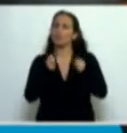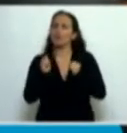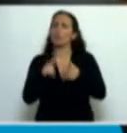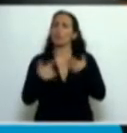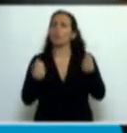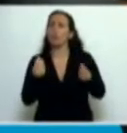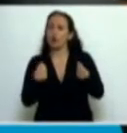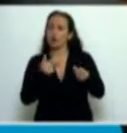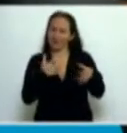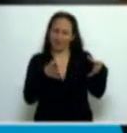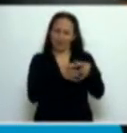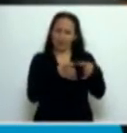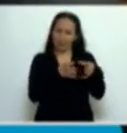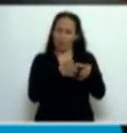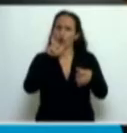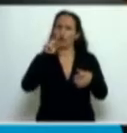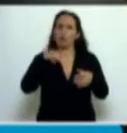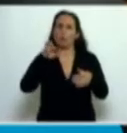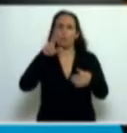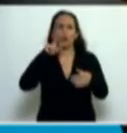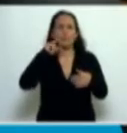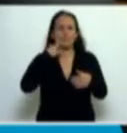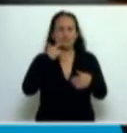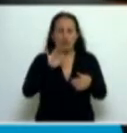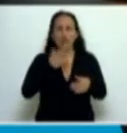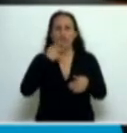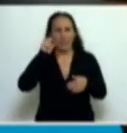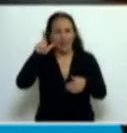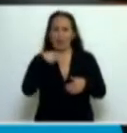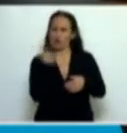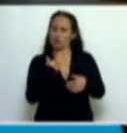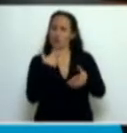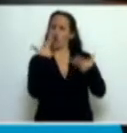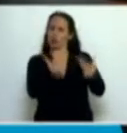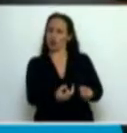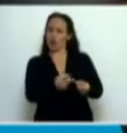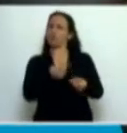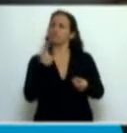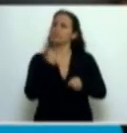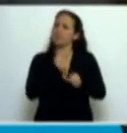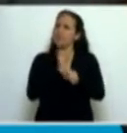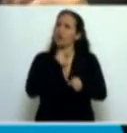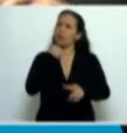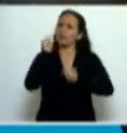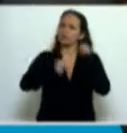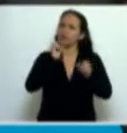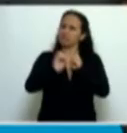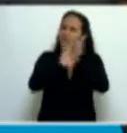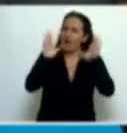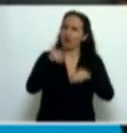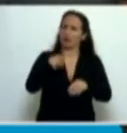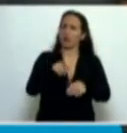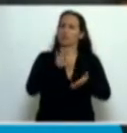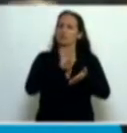desde el Bloque de Compromiso Federal vamos a rechazar este proyecto, me gustaría hacer algunas aclaraciones sobre el